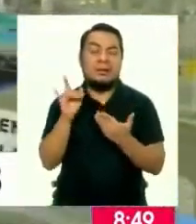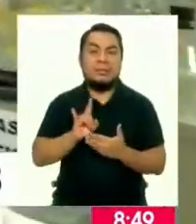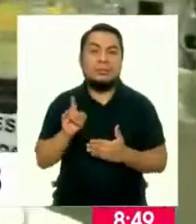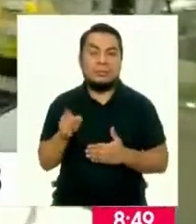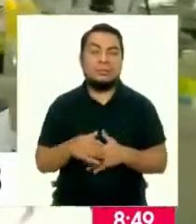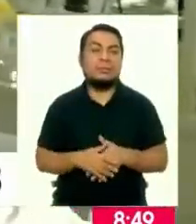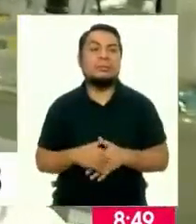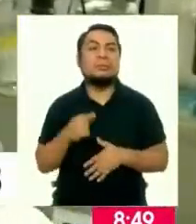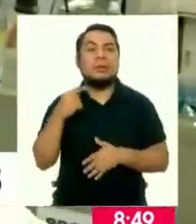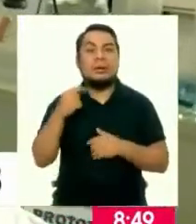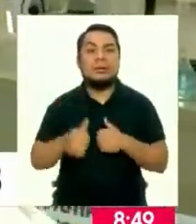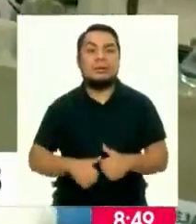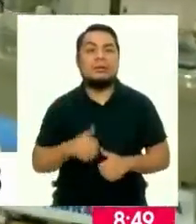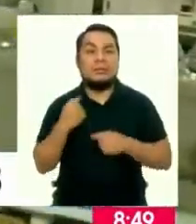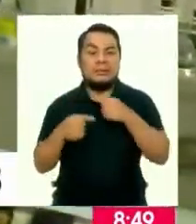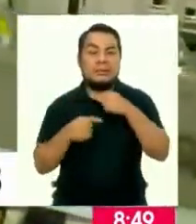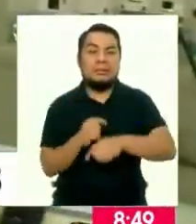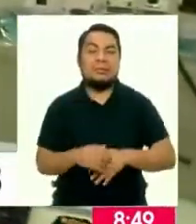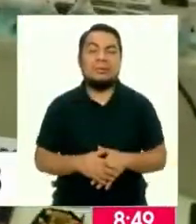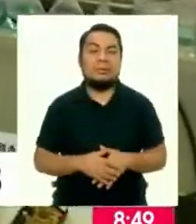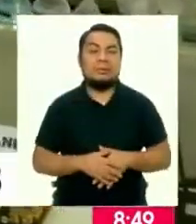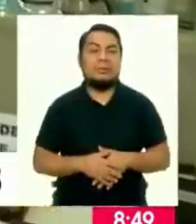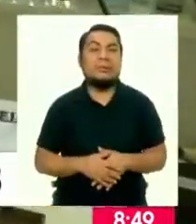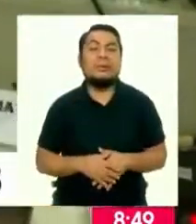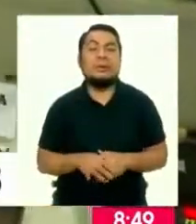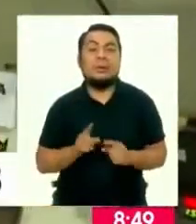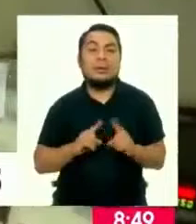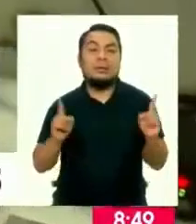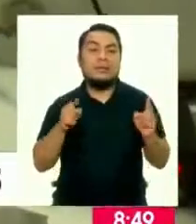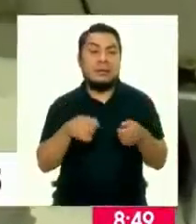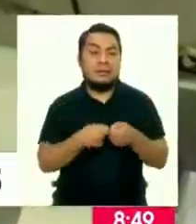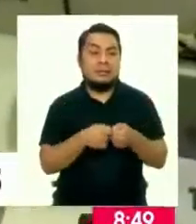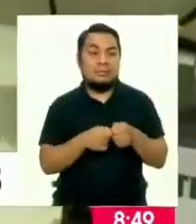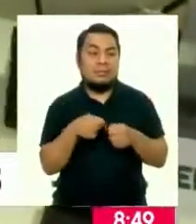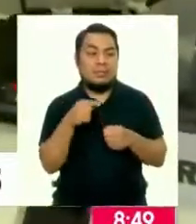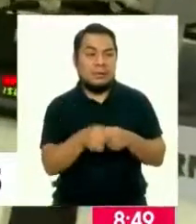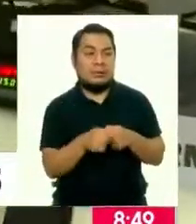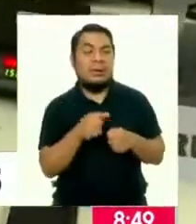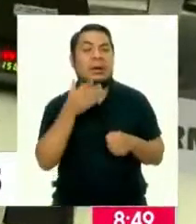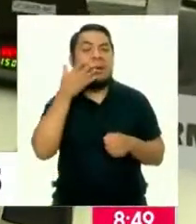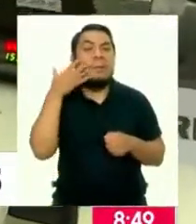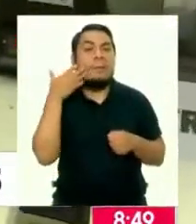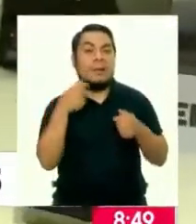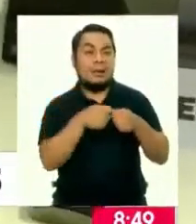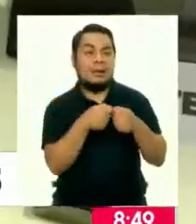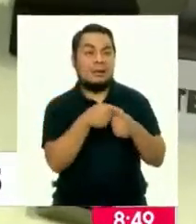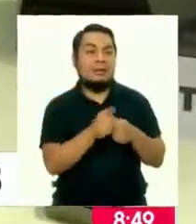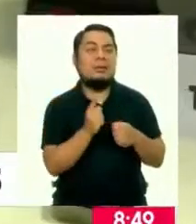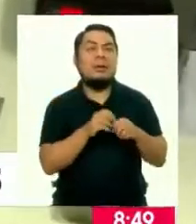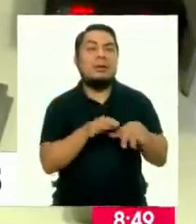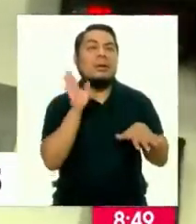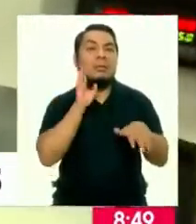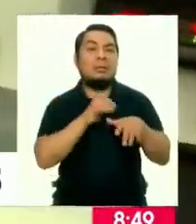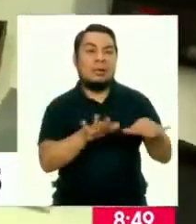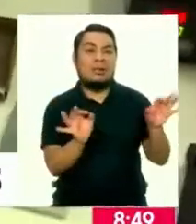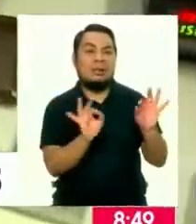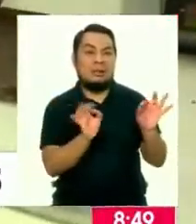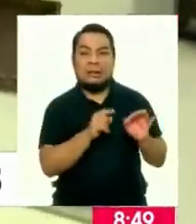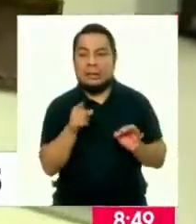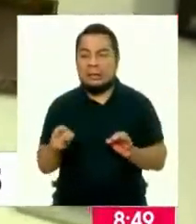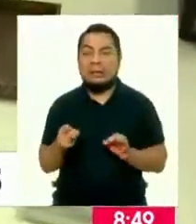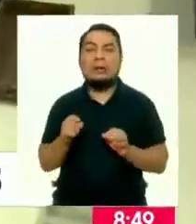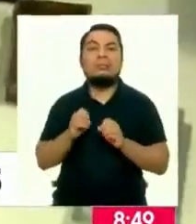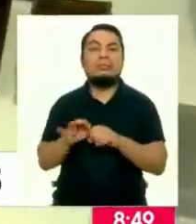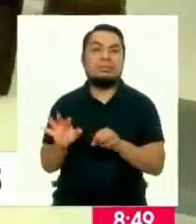uso, en la vida cotidiana, ¿no? Pero que a diferencia del plástico y el Tecnopor, no estamos dañando el ecosistema acuático ni el